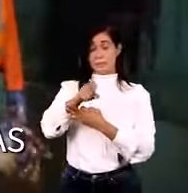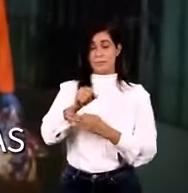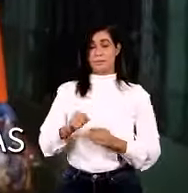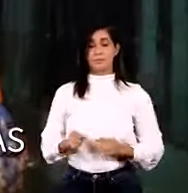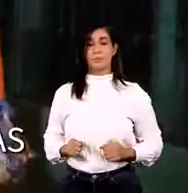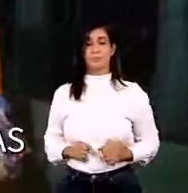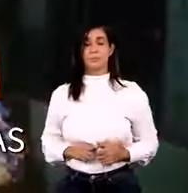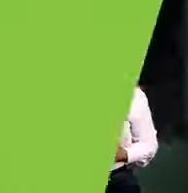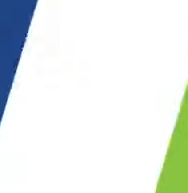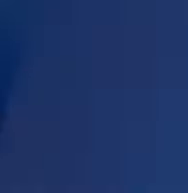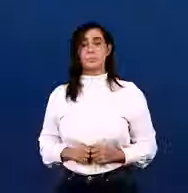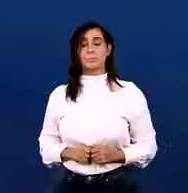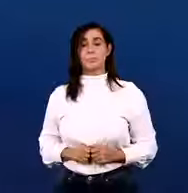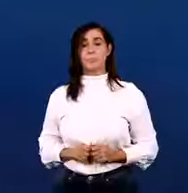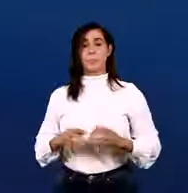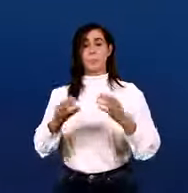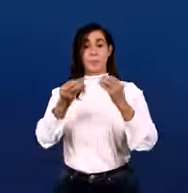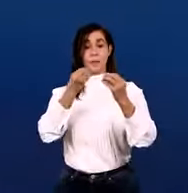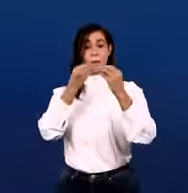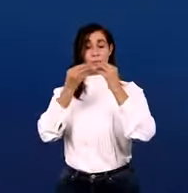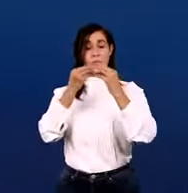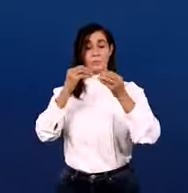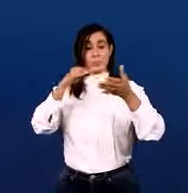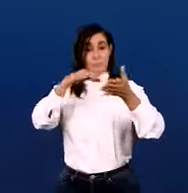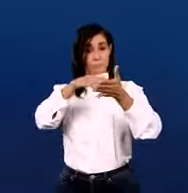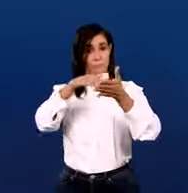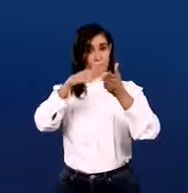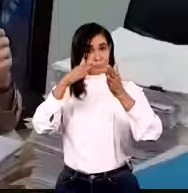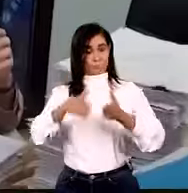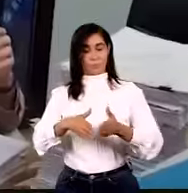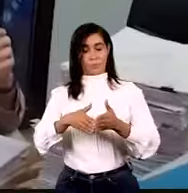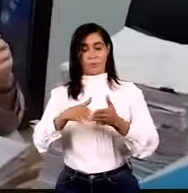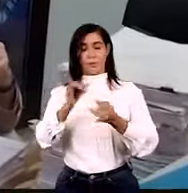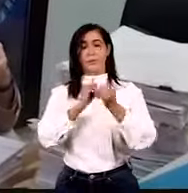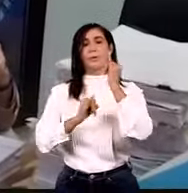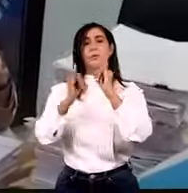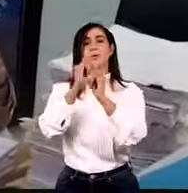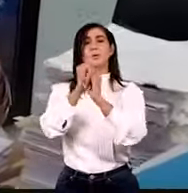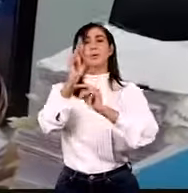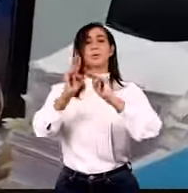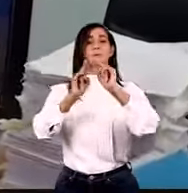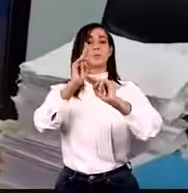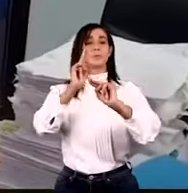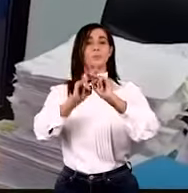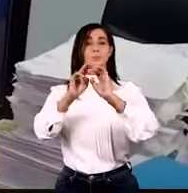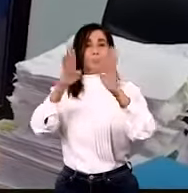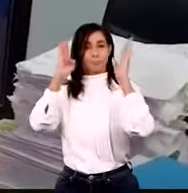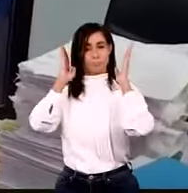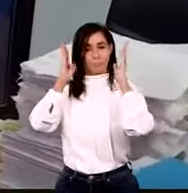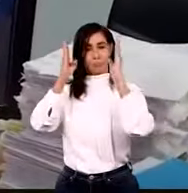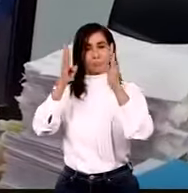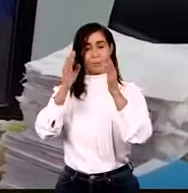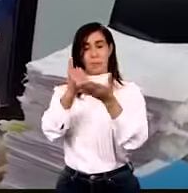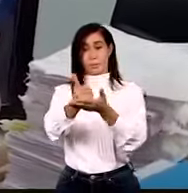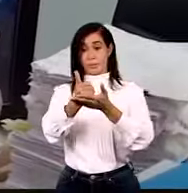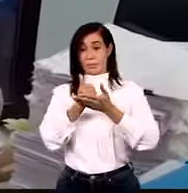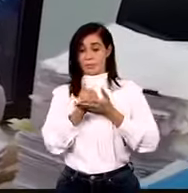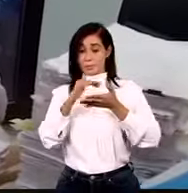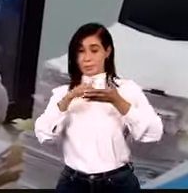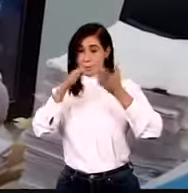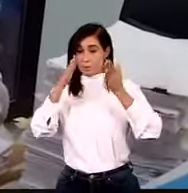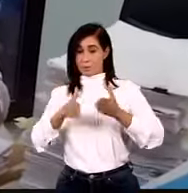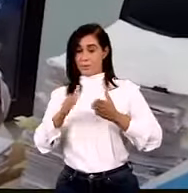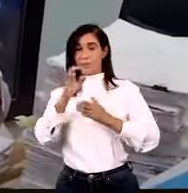necesitadas. Alimentos para alumnos. El Instituto Nacional de Atención al